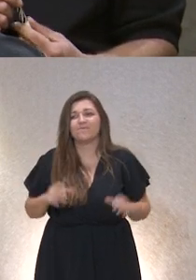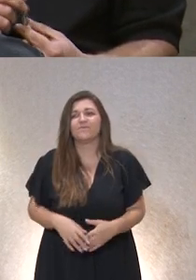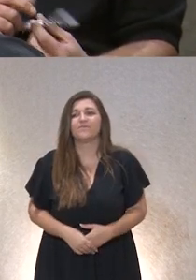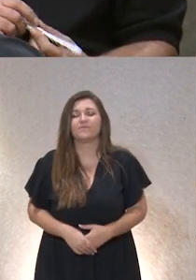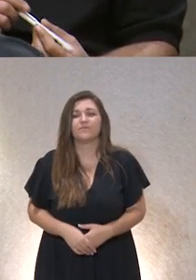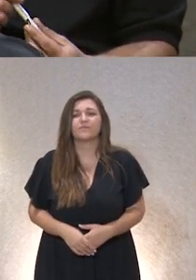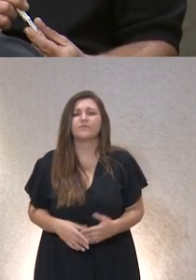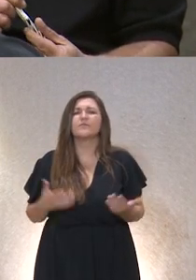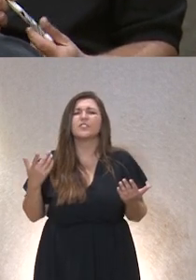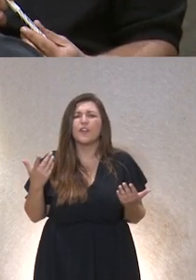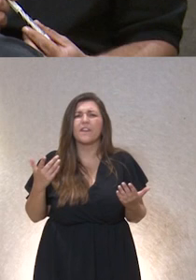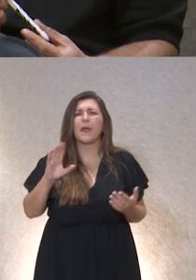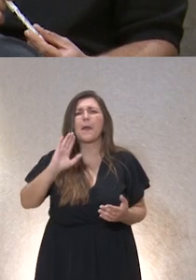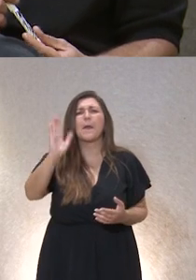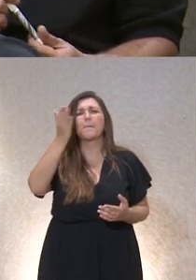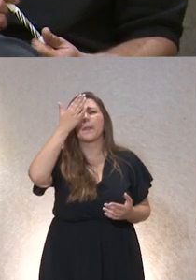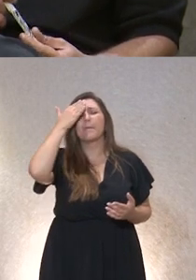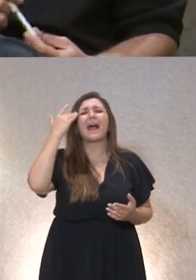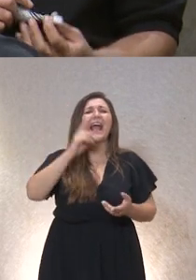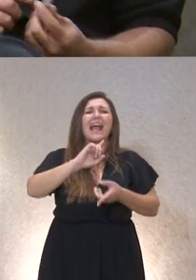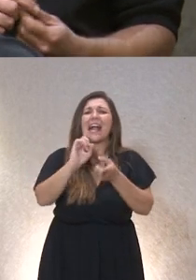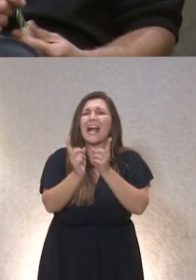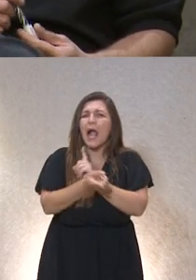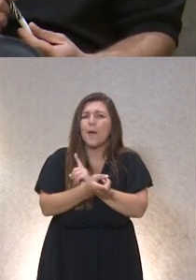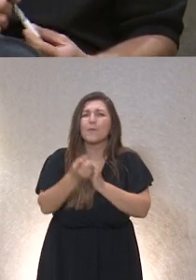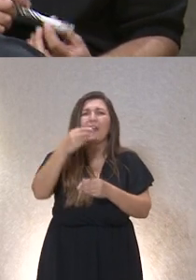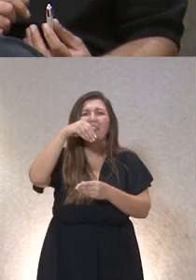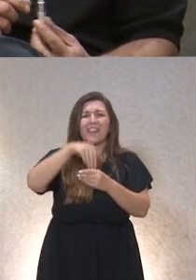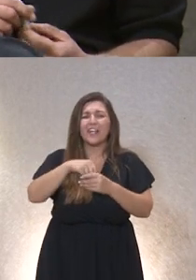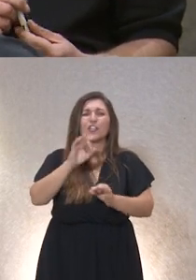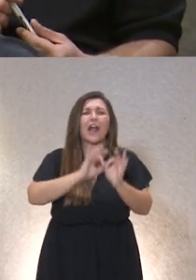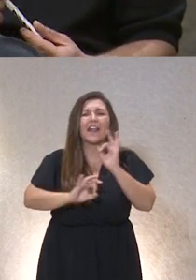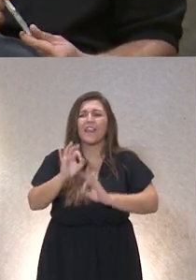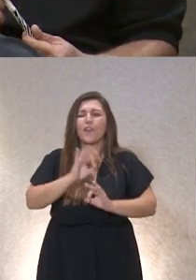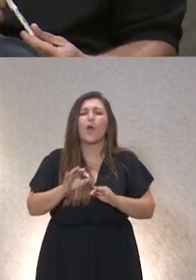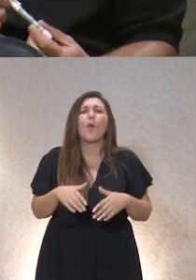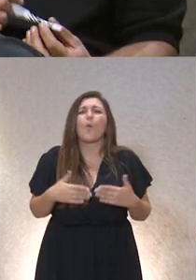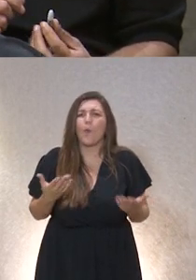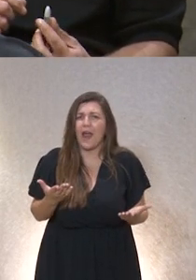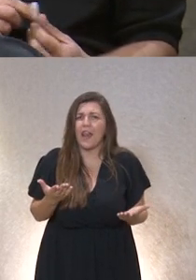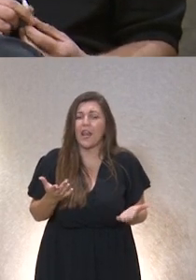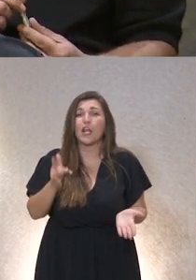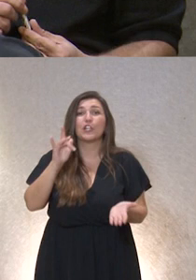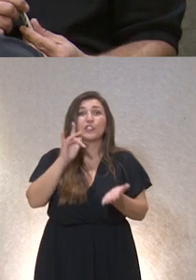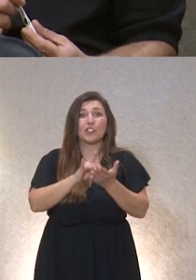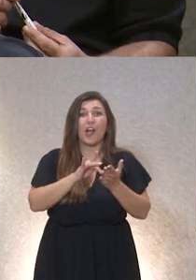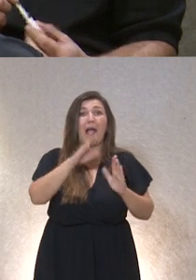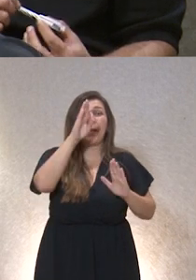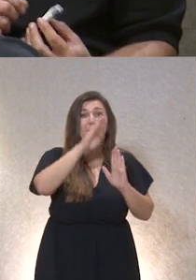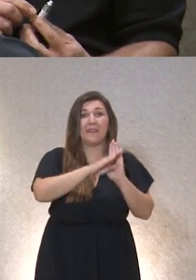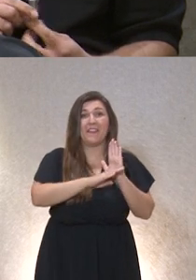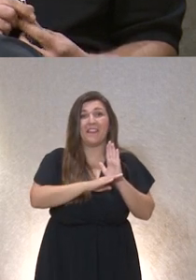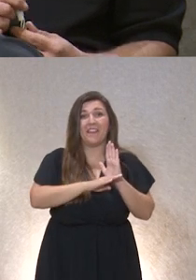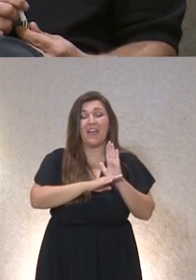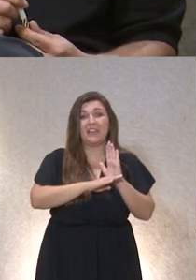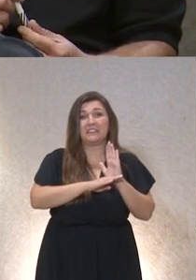los principales cambios que se producen en una organización que está relacionado con esto cuando se empiezan a reducir estas restricciones a las